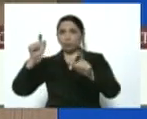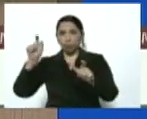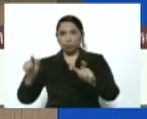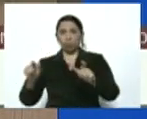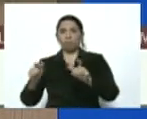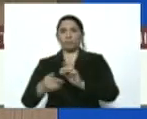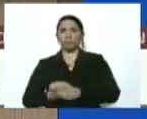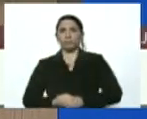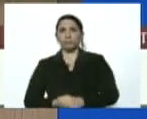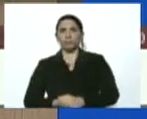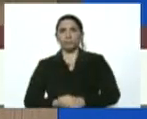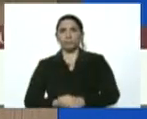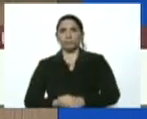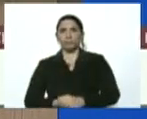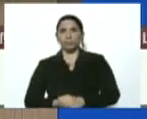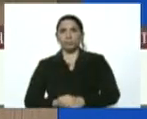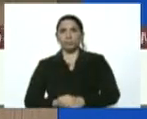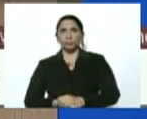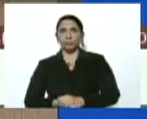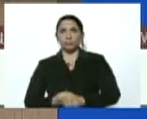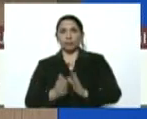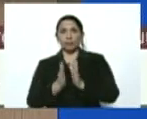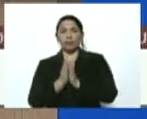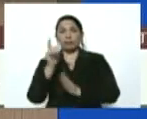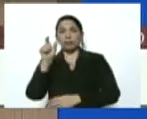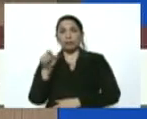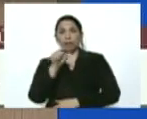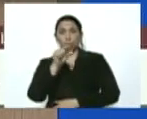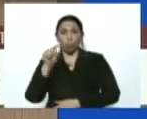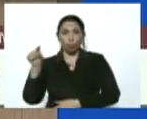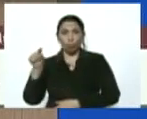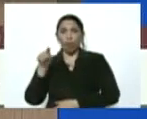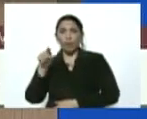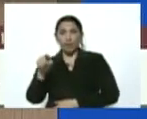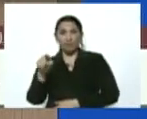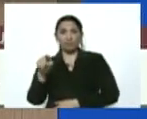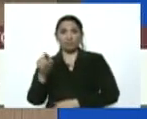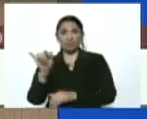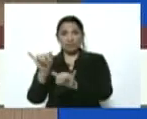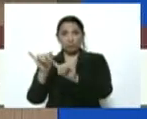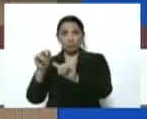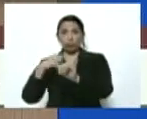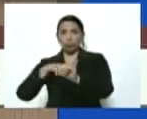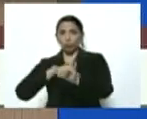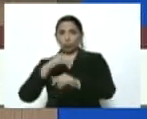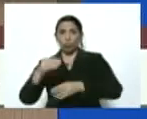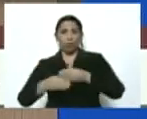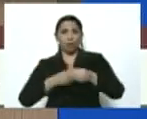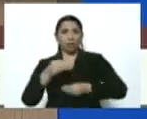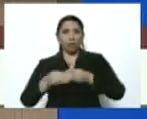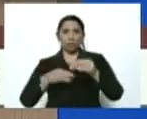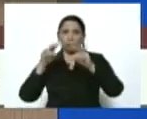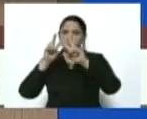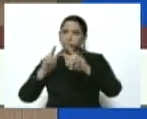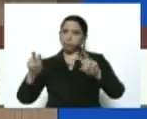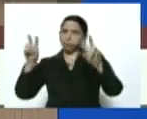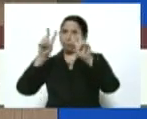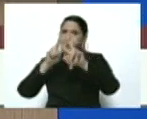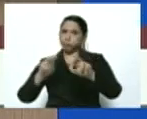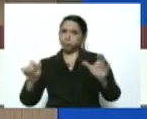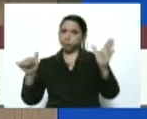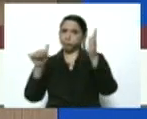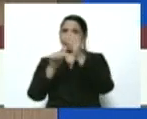en Santa Cruz del Este. Y allí, justamente, hemos realizado despistajes masivos